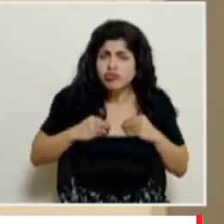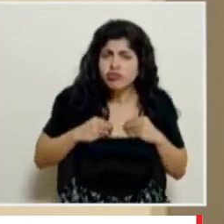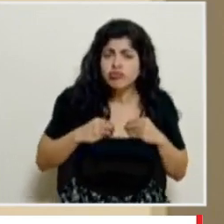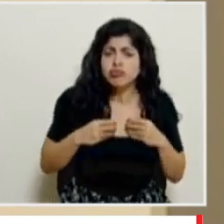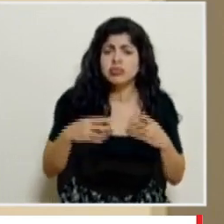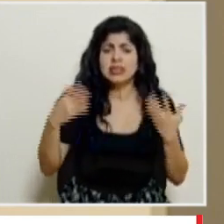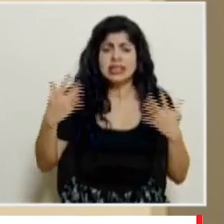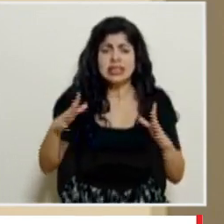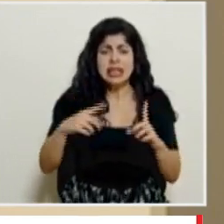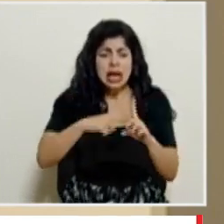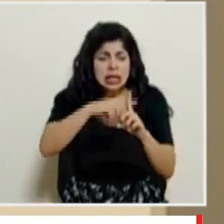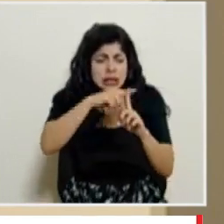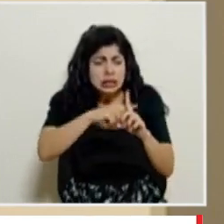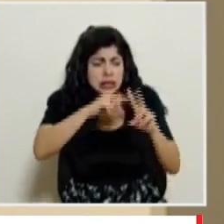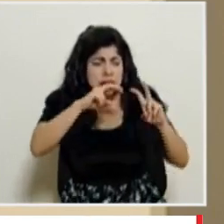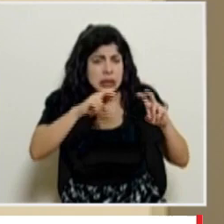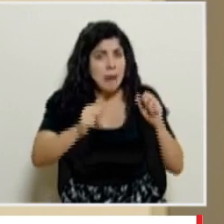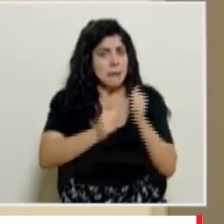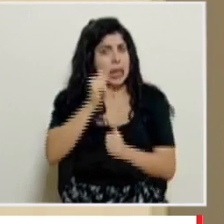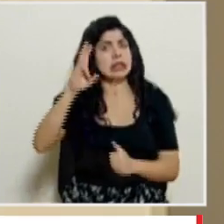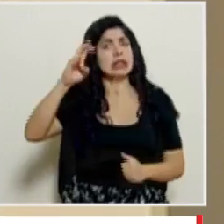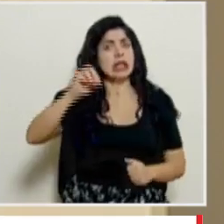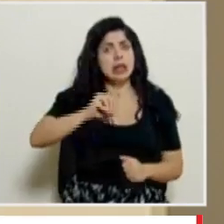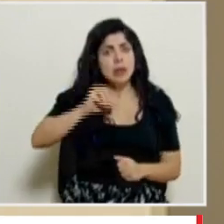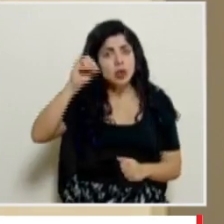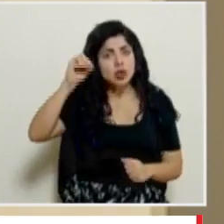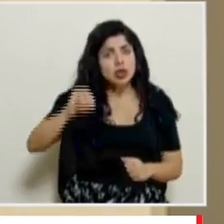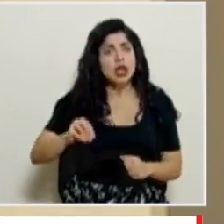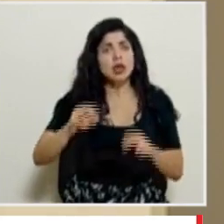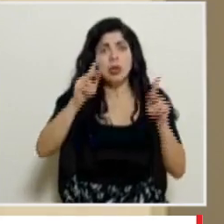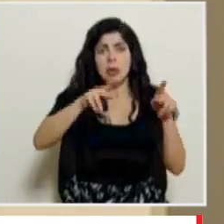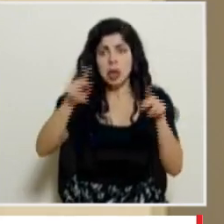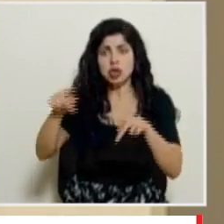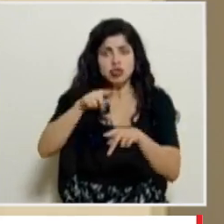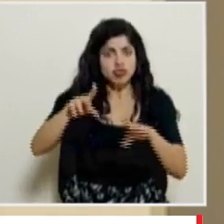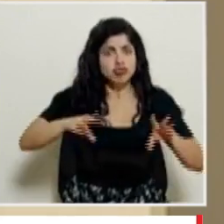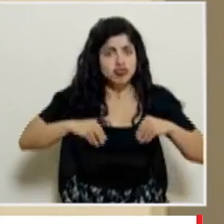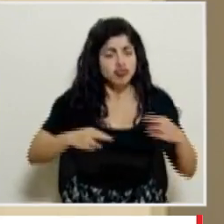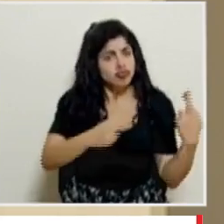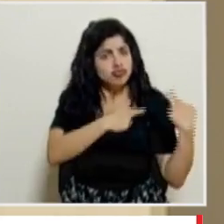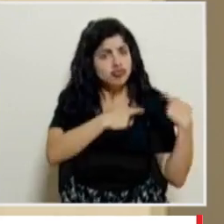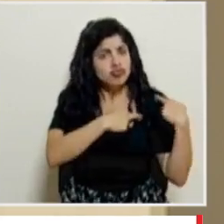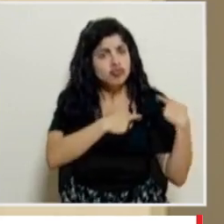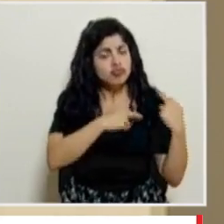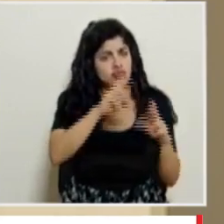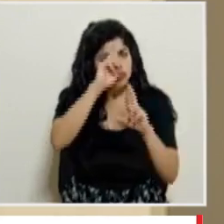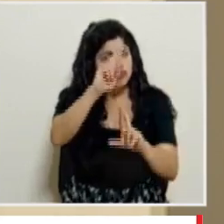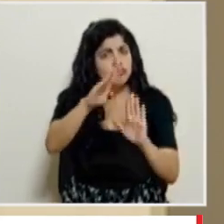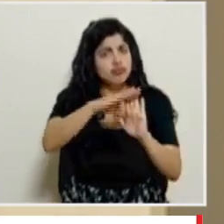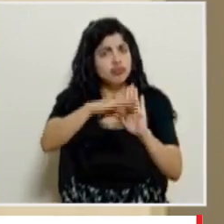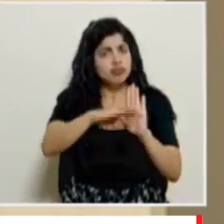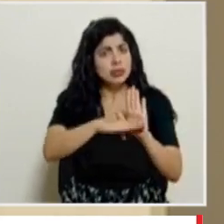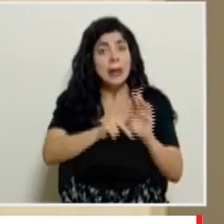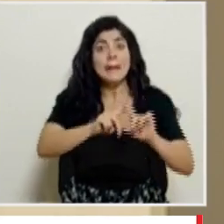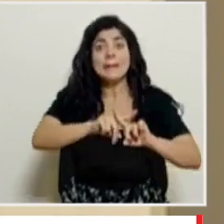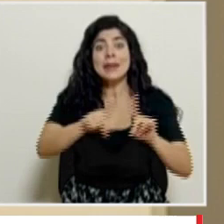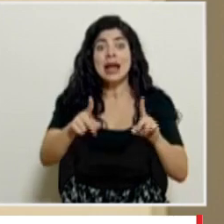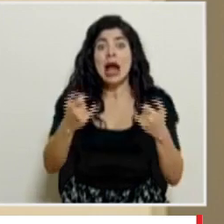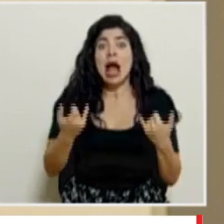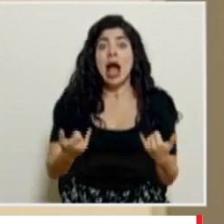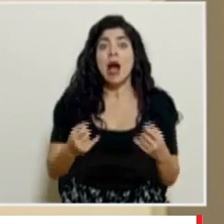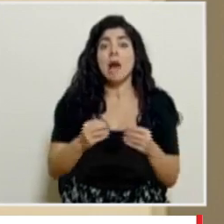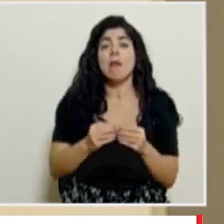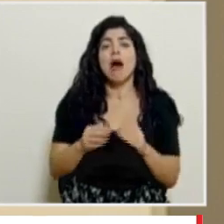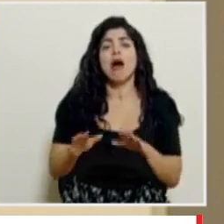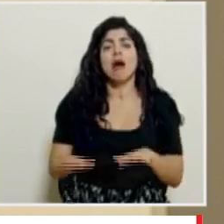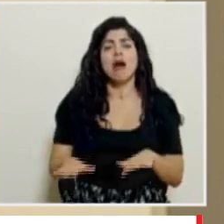que hemos hecho mediciones y más del 70% de la población asume responsablemente las medidas pero estamos bajando la